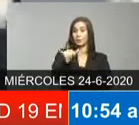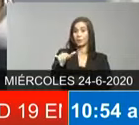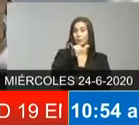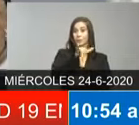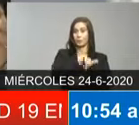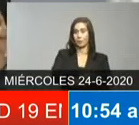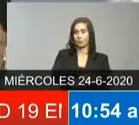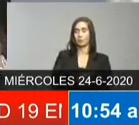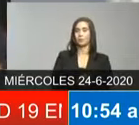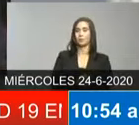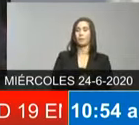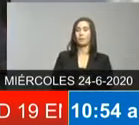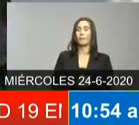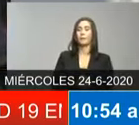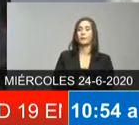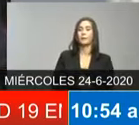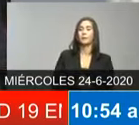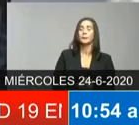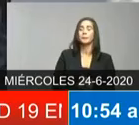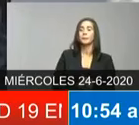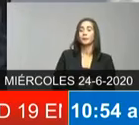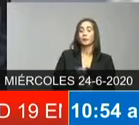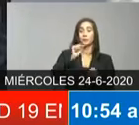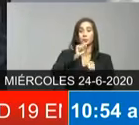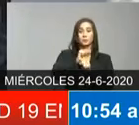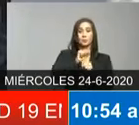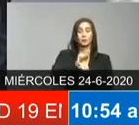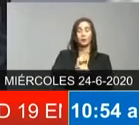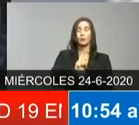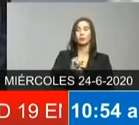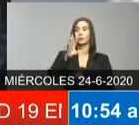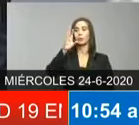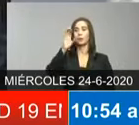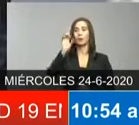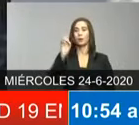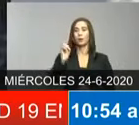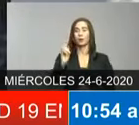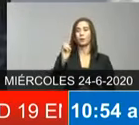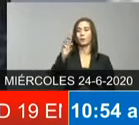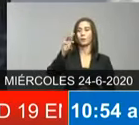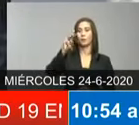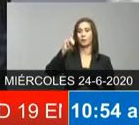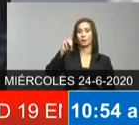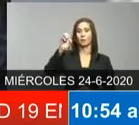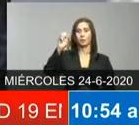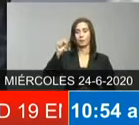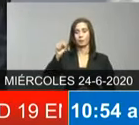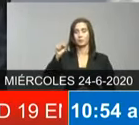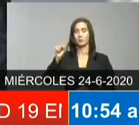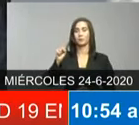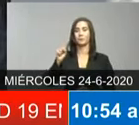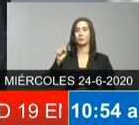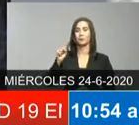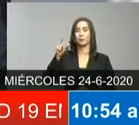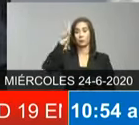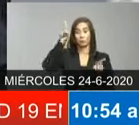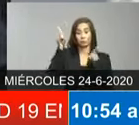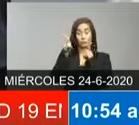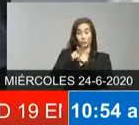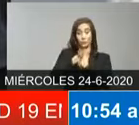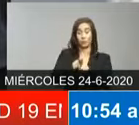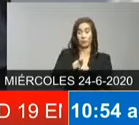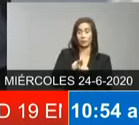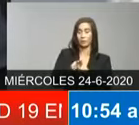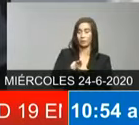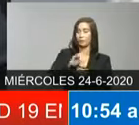trabajo que se hizo con la organización panamericana de la salud para las intervenciones y todas y cada una